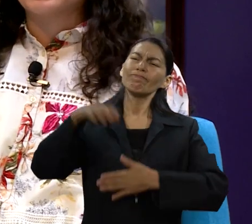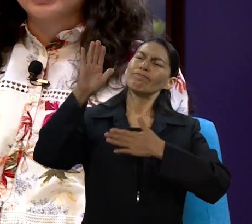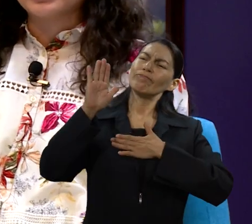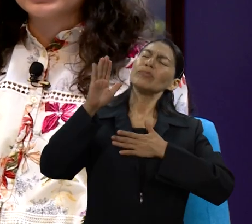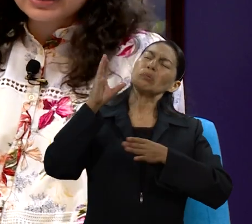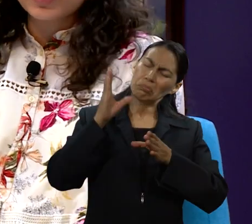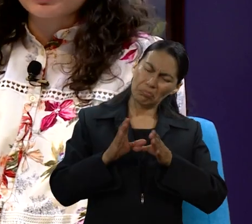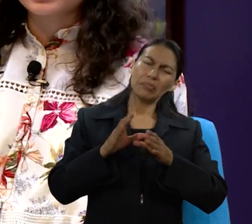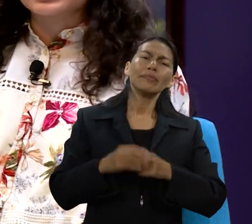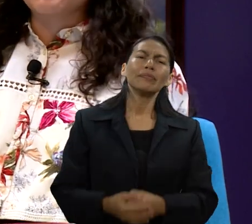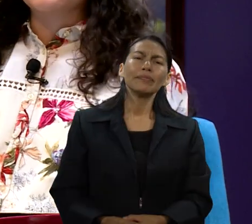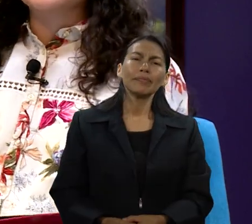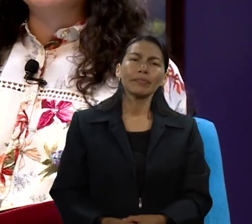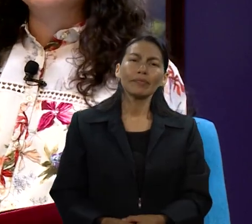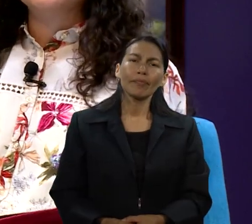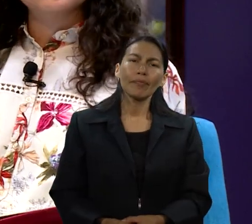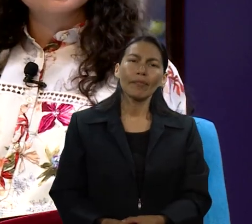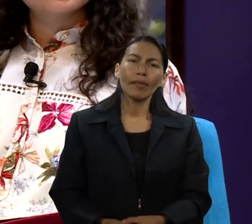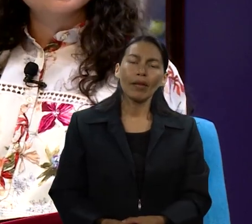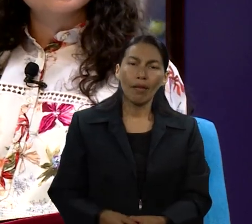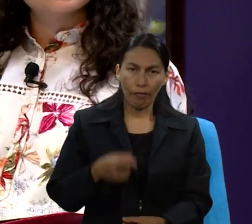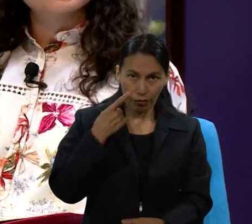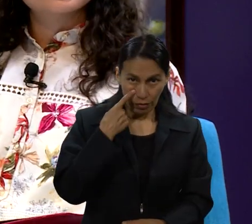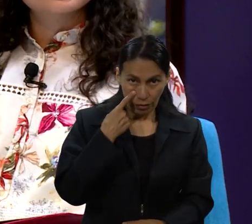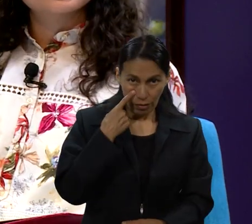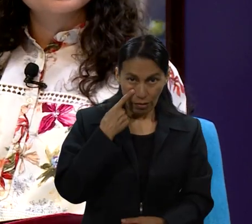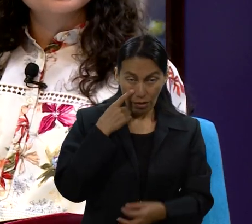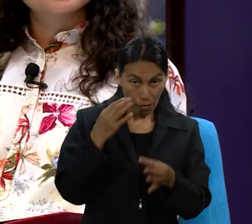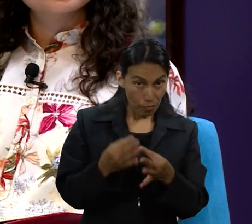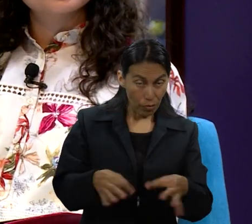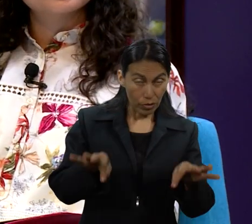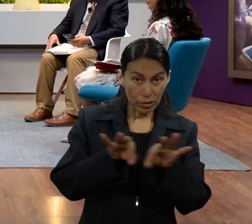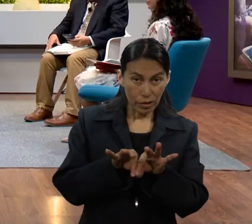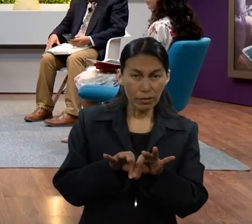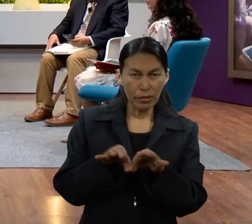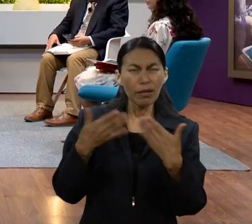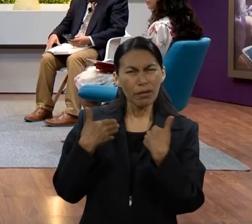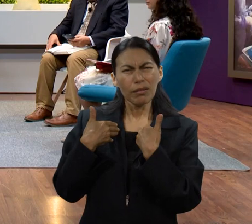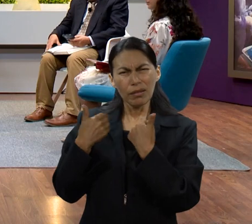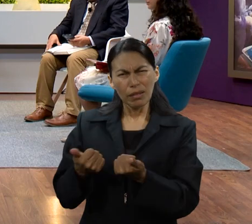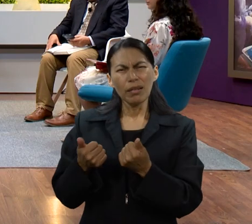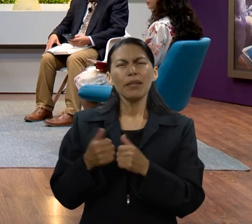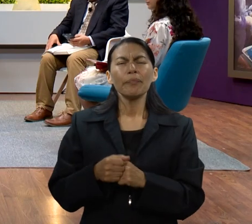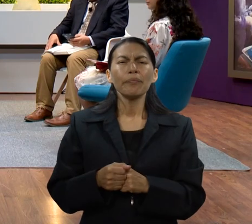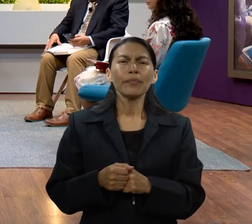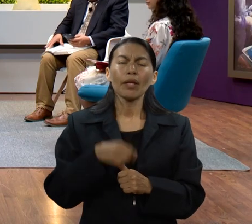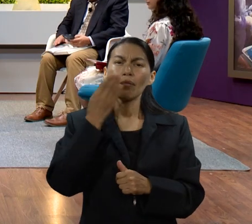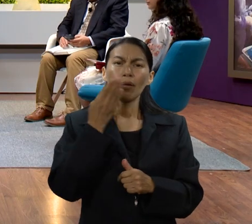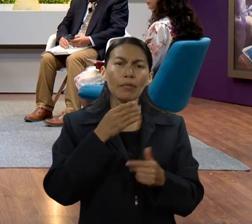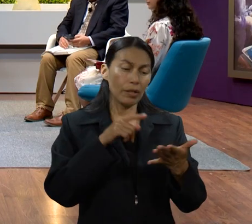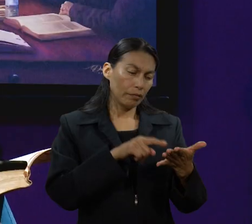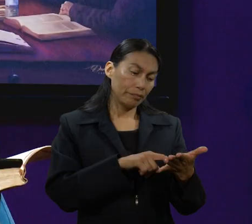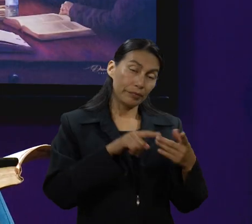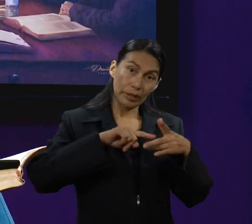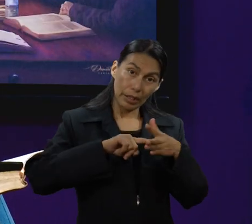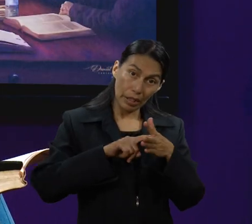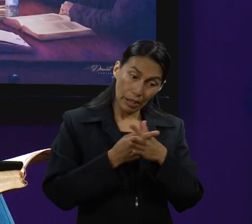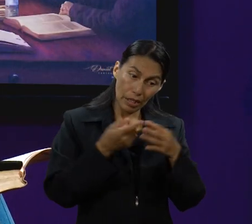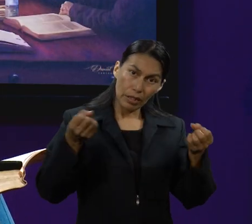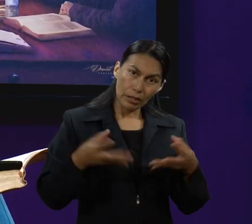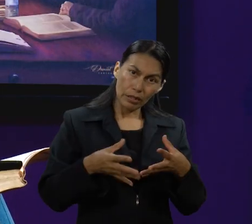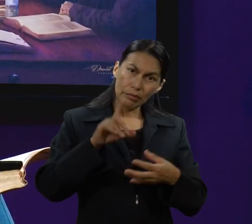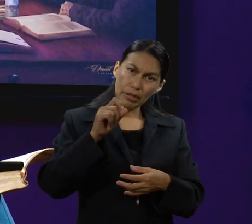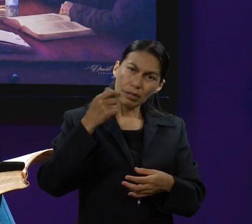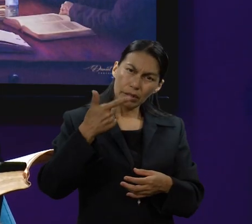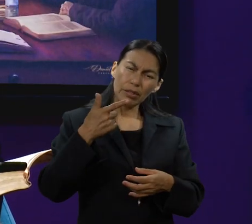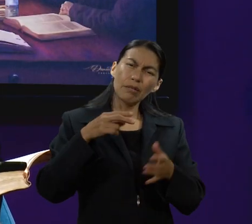él iba a cumplir esa promesa. Y fíjense que es importante que tomemos en cuenta lo que dice Génesis capítulo